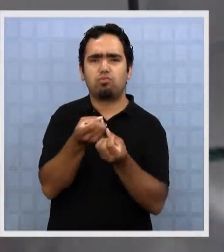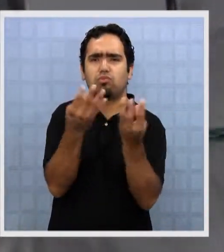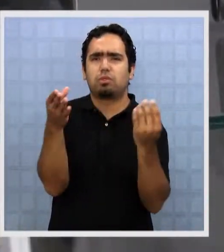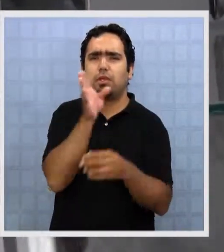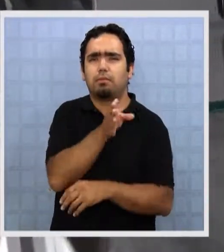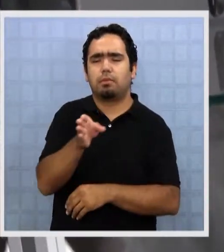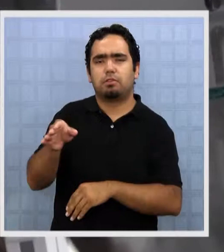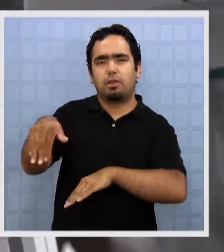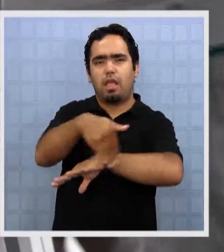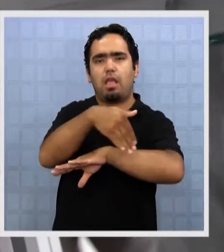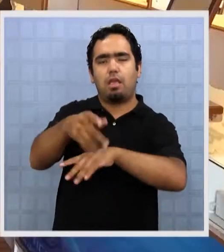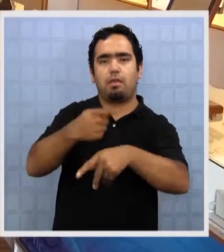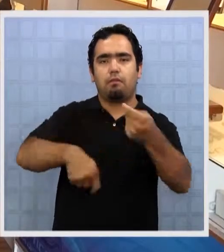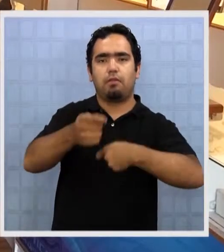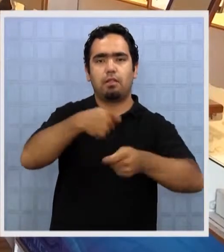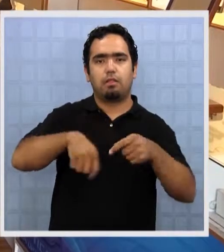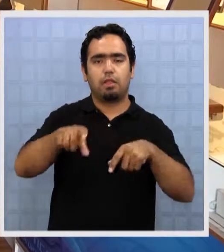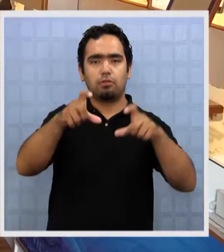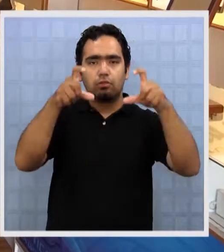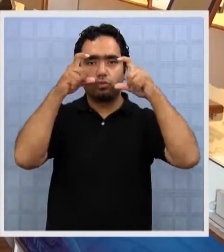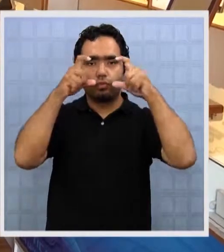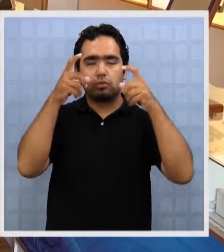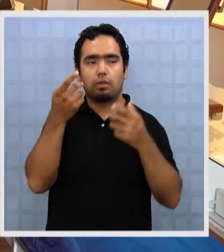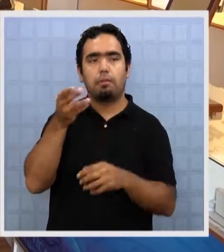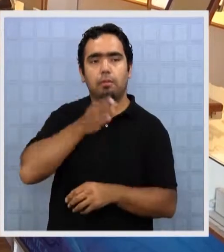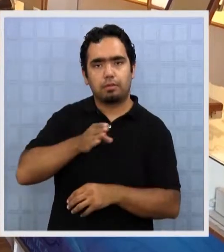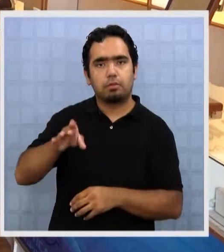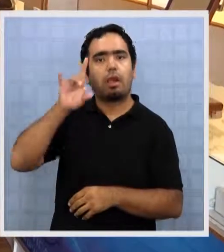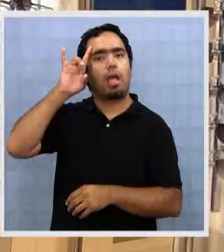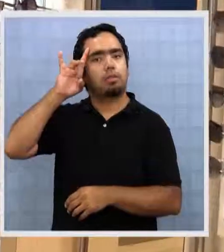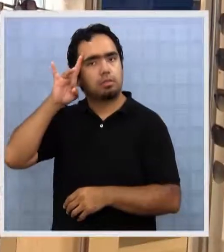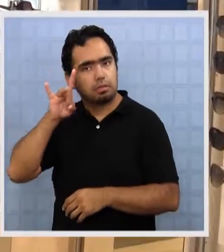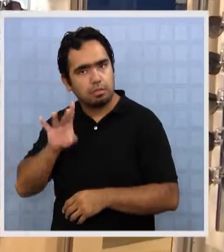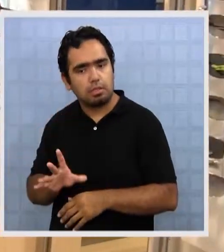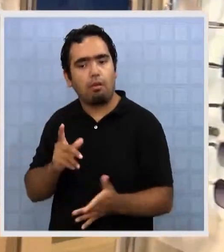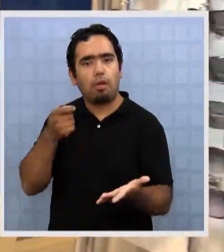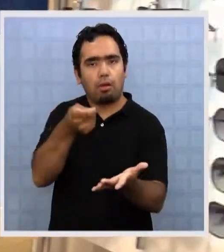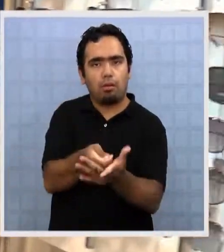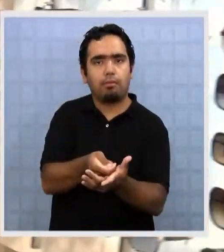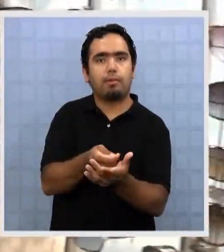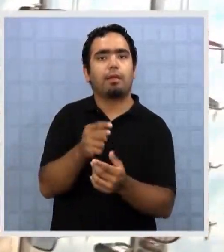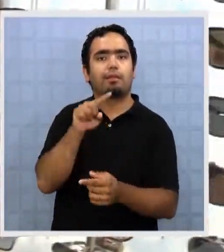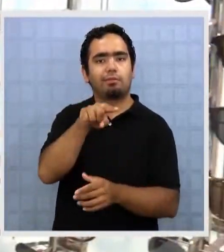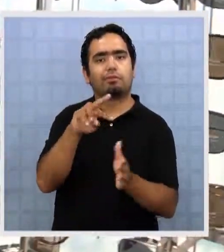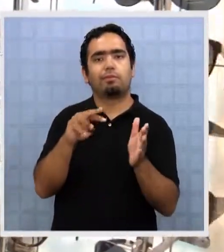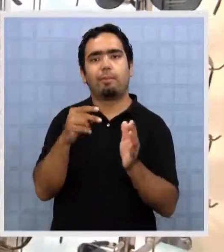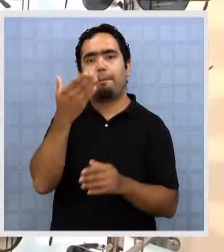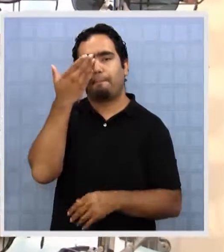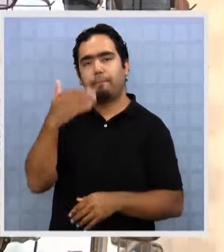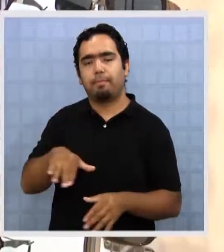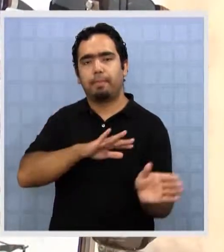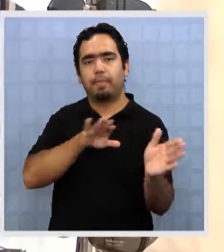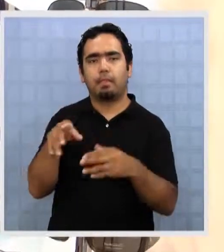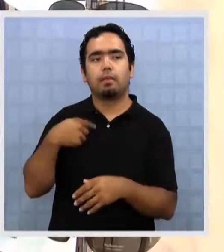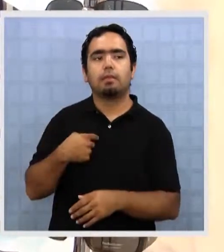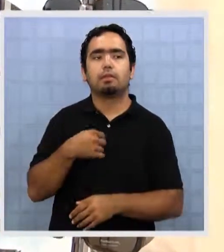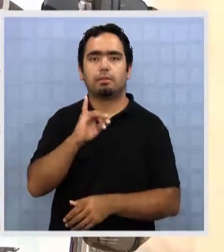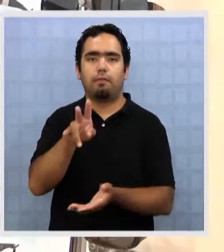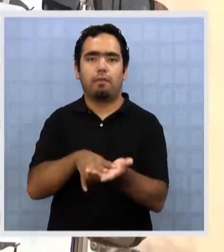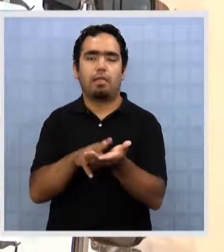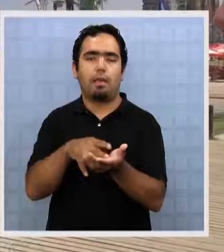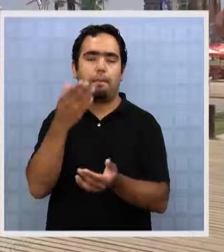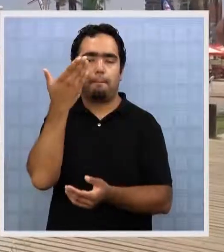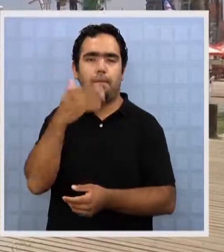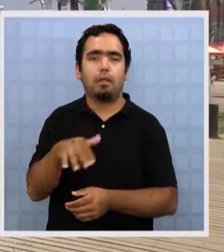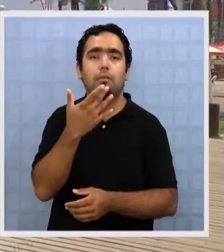ambulantes que venden lentes de sol, la gente tiene conocimiento de que usarlos es un daño letal para la vista. Por los filtros, los filtros